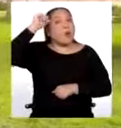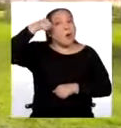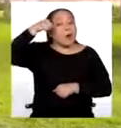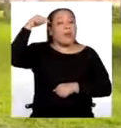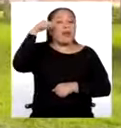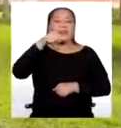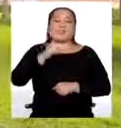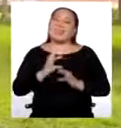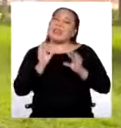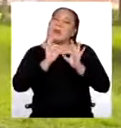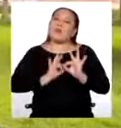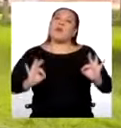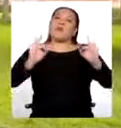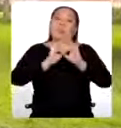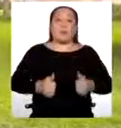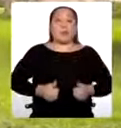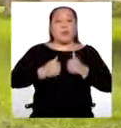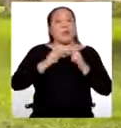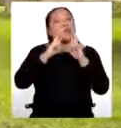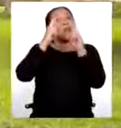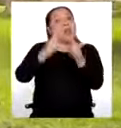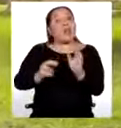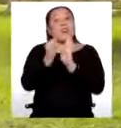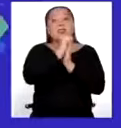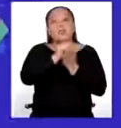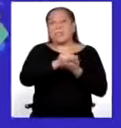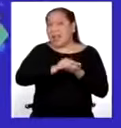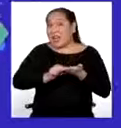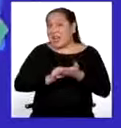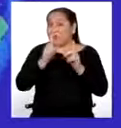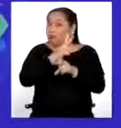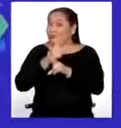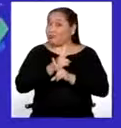agua es fuente de vida y un regalo sagrado. Así que cuidémosla.